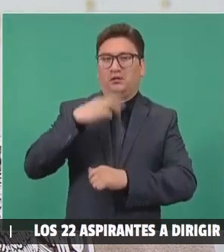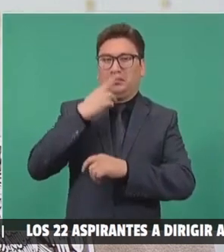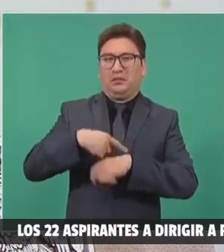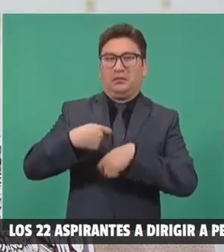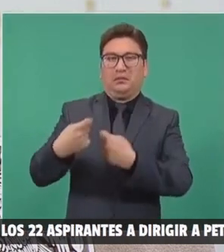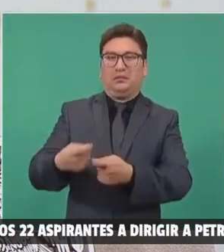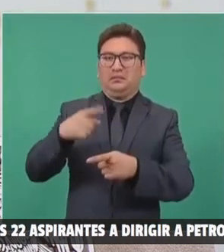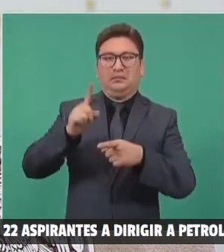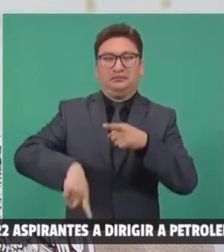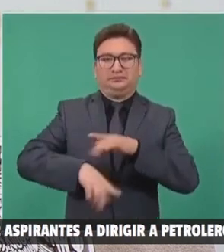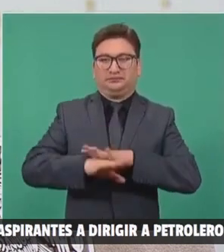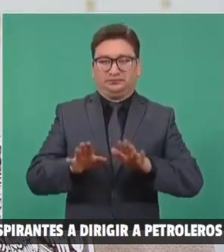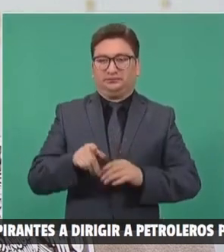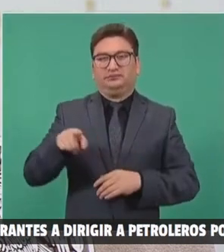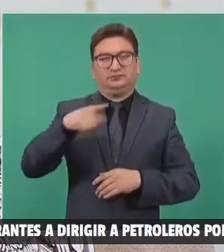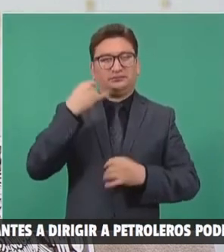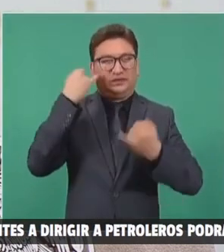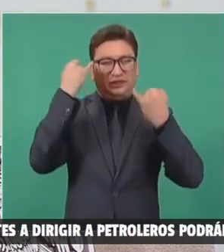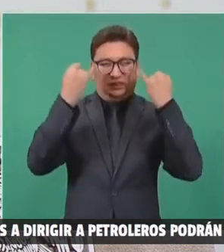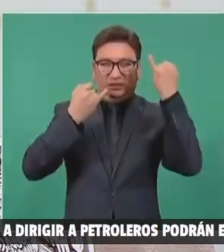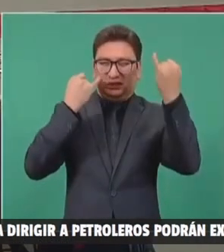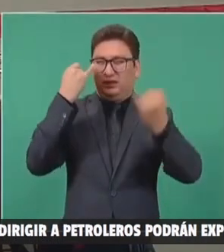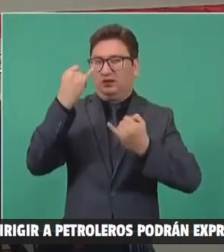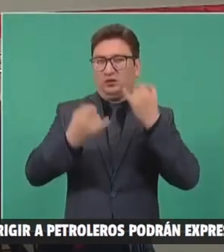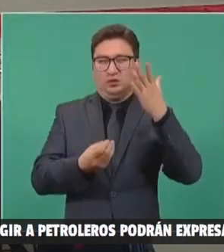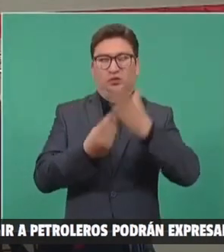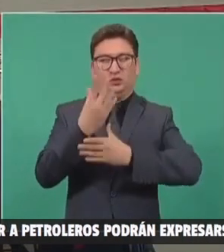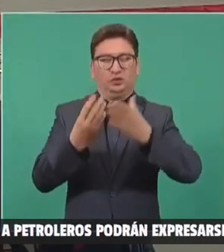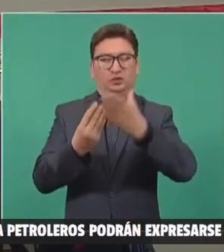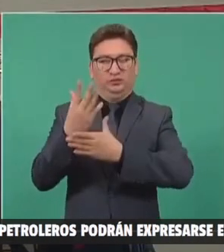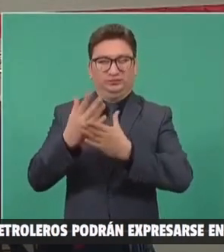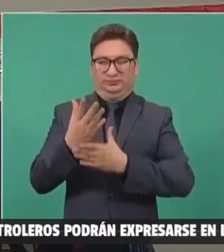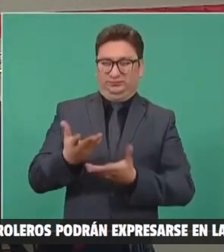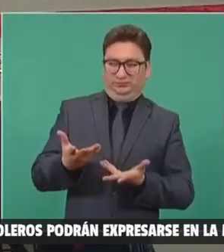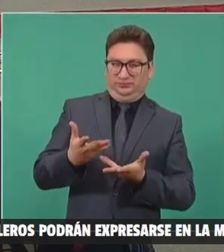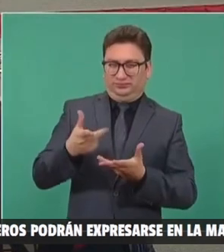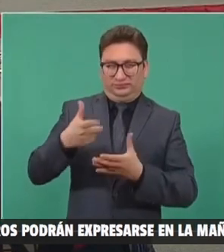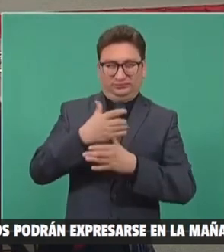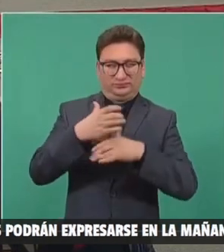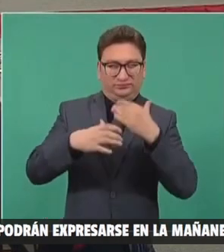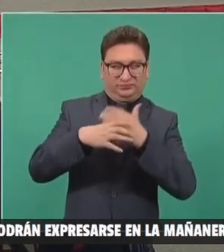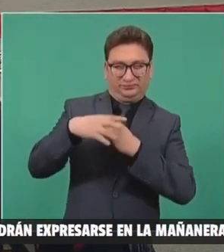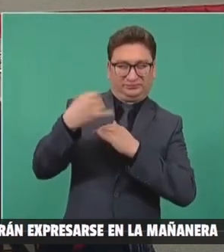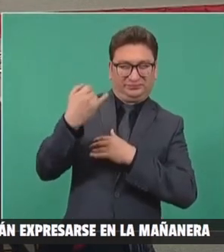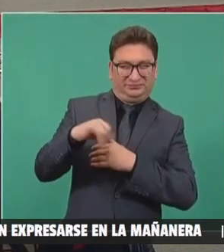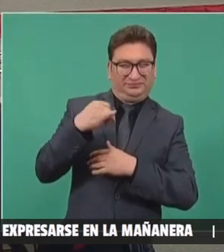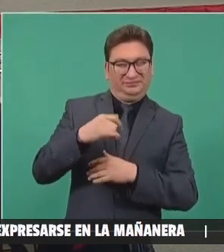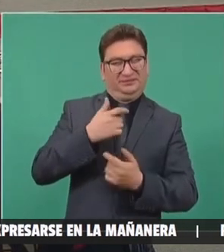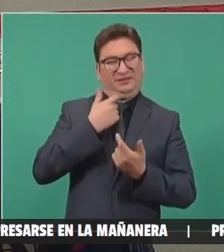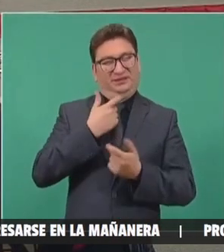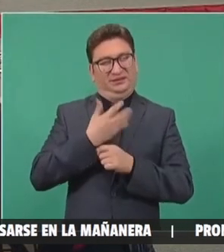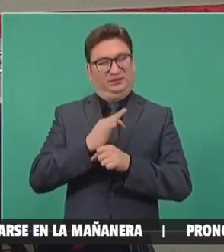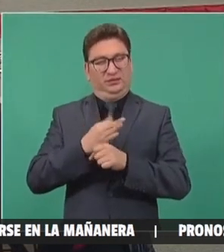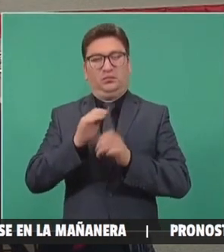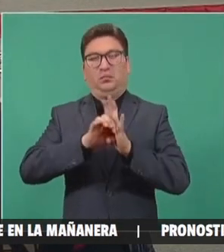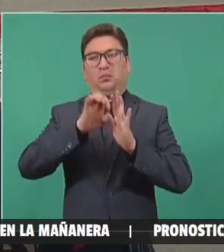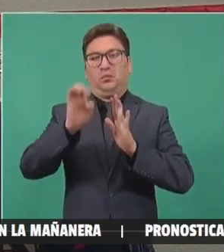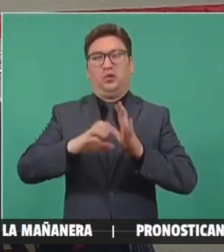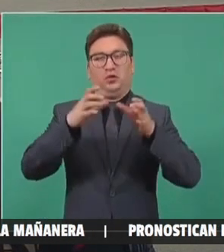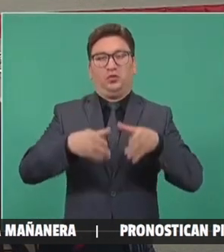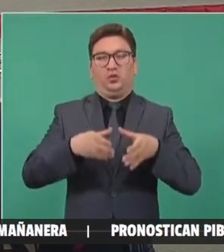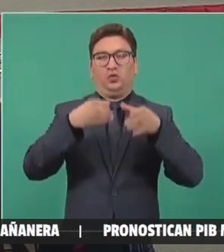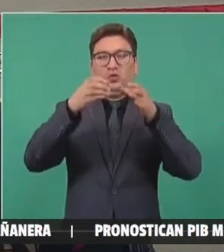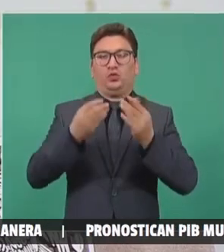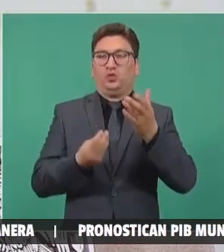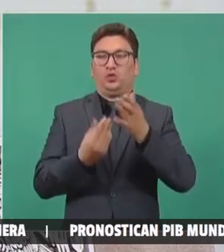Cada día inventan algo nuevo, pero son cosas tan absurdas o tan hilarantes como que la torre de control del nuevo